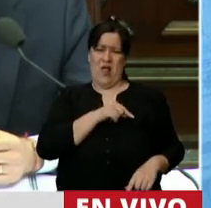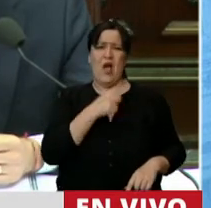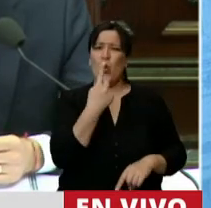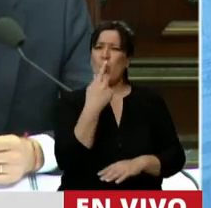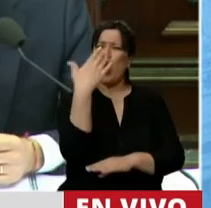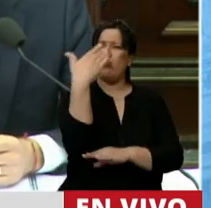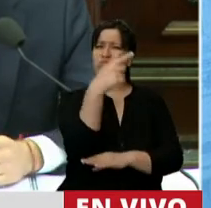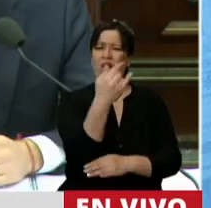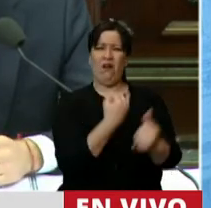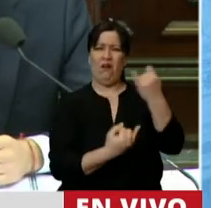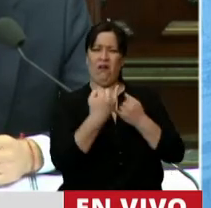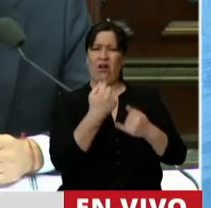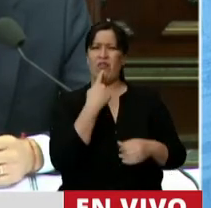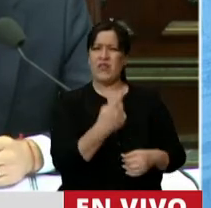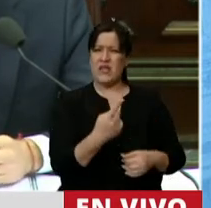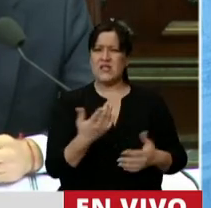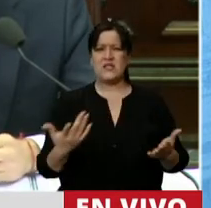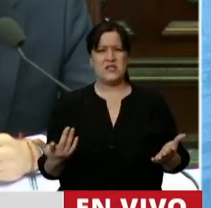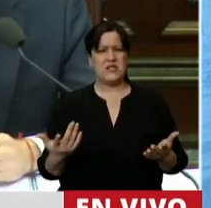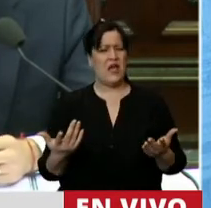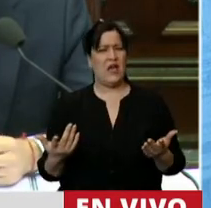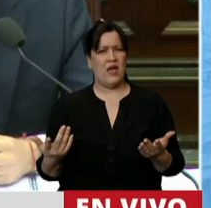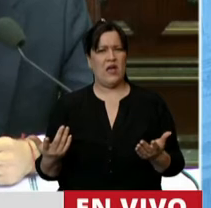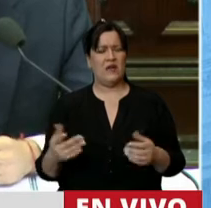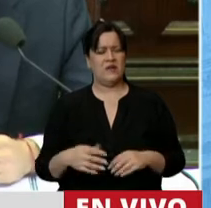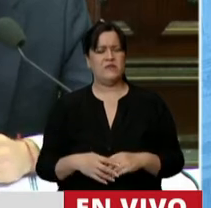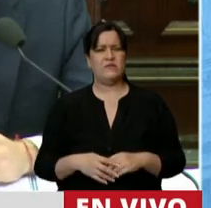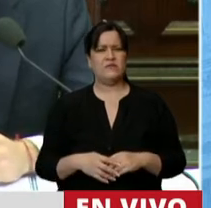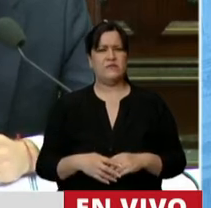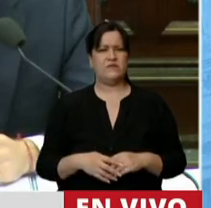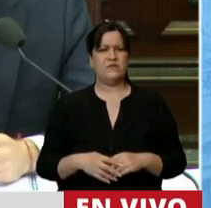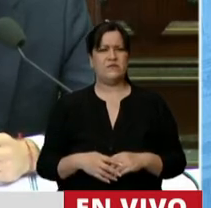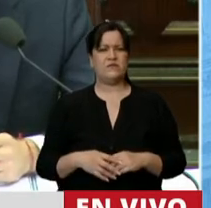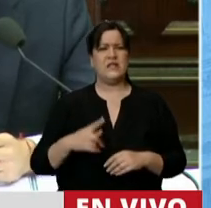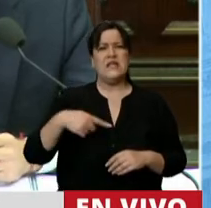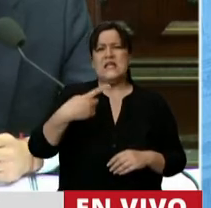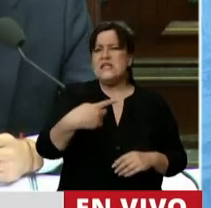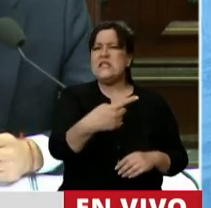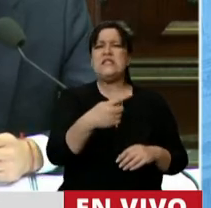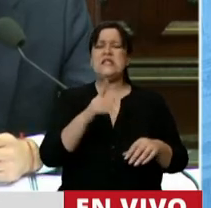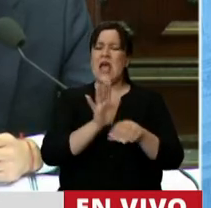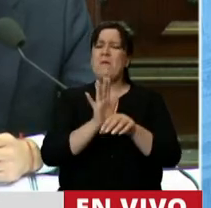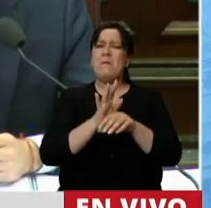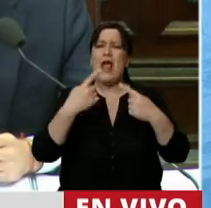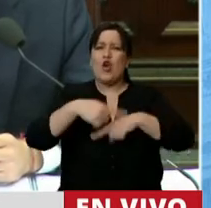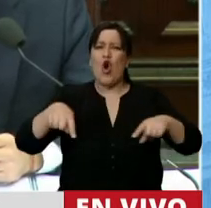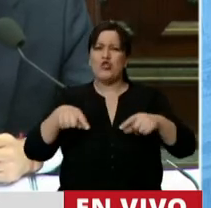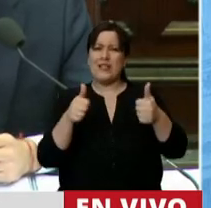que me demuestra de que el fruto no cae cerca del árbol siempre. Cae bastante distante.